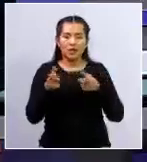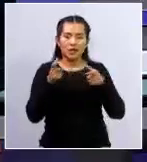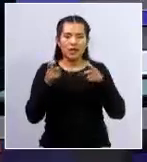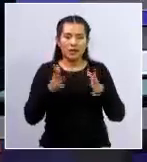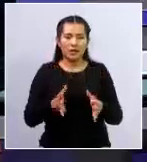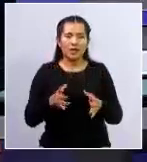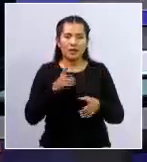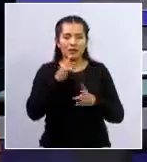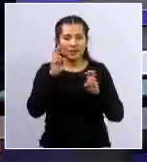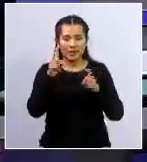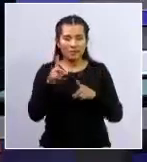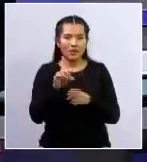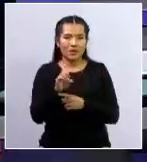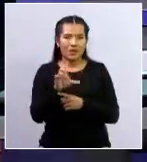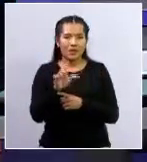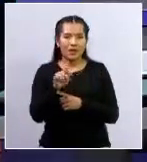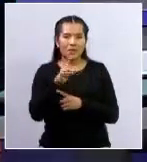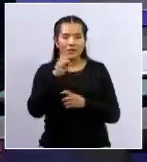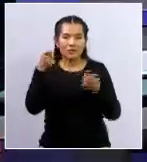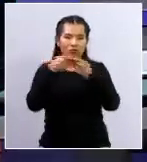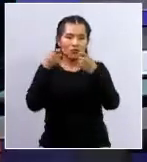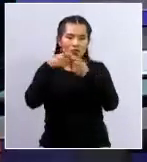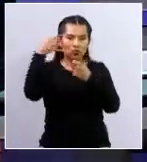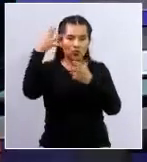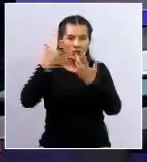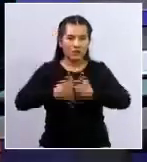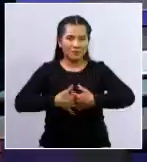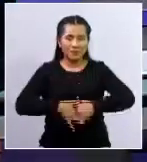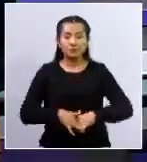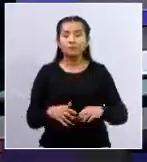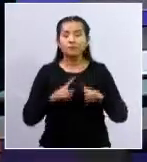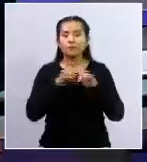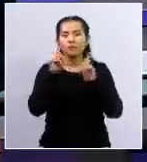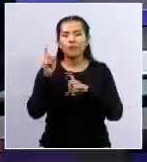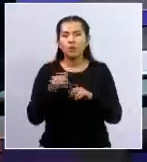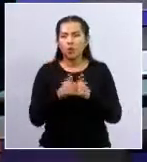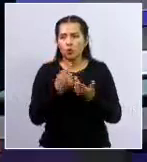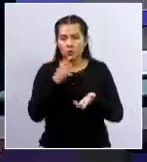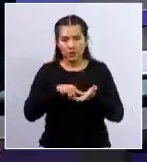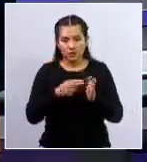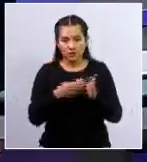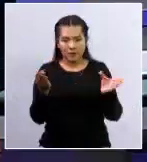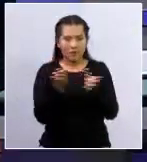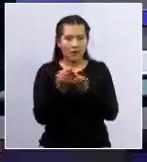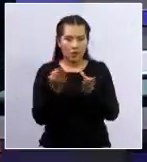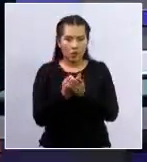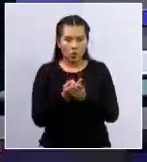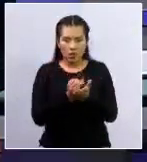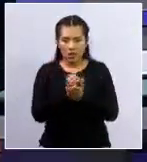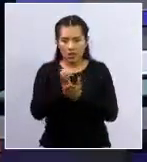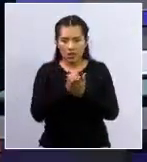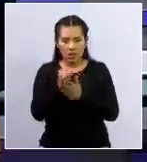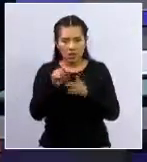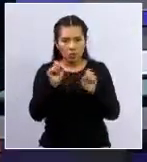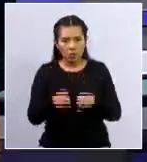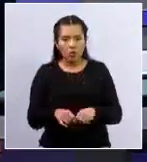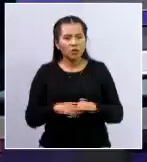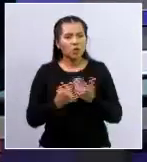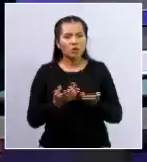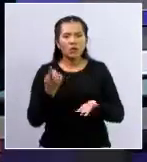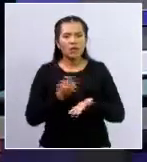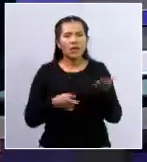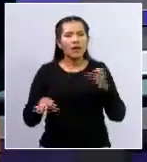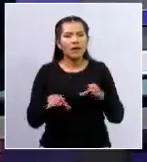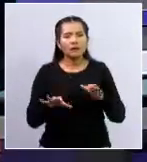¿Qué César? Buenas noches, bienvenido al programa. ¿En qué consiste esta facturación electrónica? ¿Qué pasos hay que dar? Y